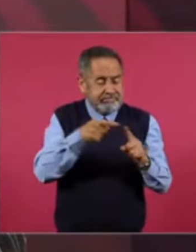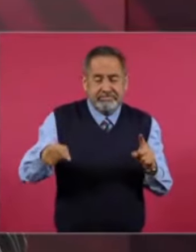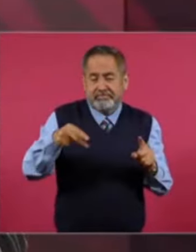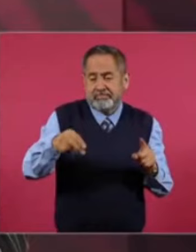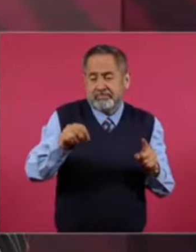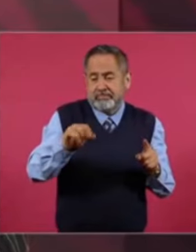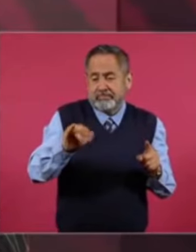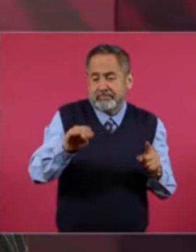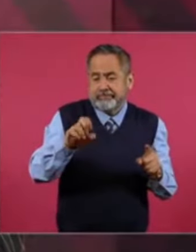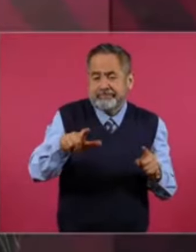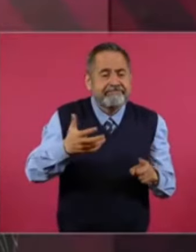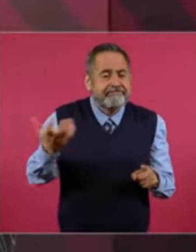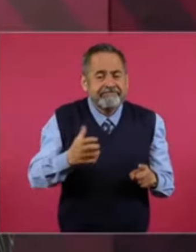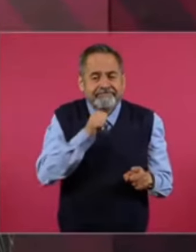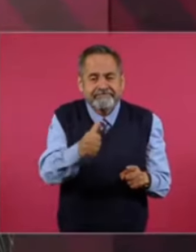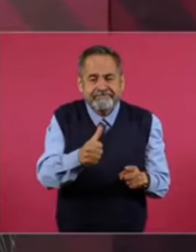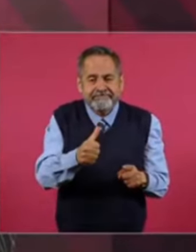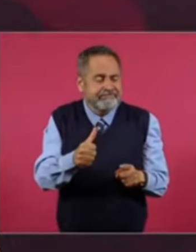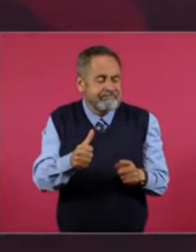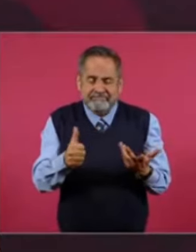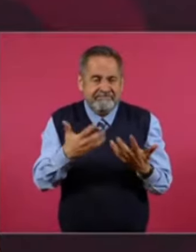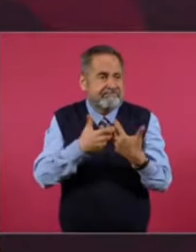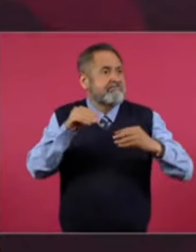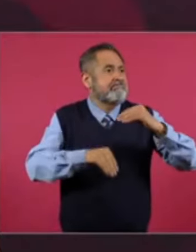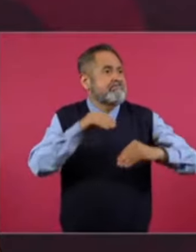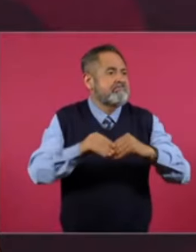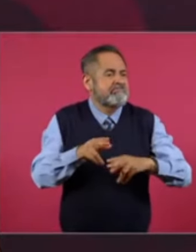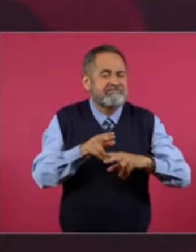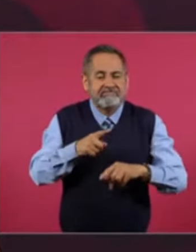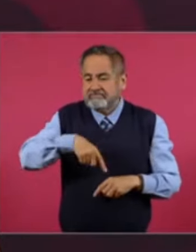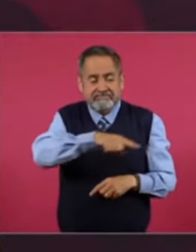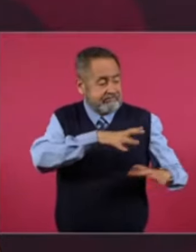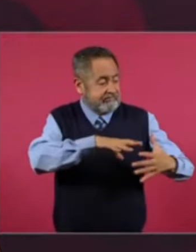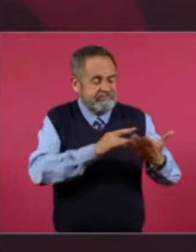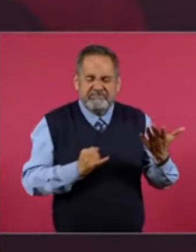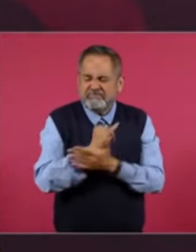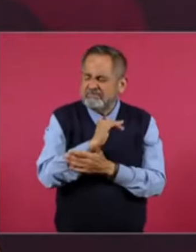neoporfirista. Decidieron. Los.